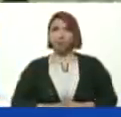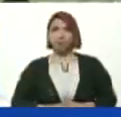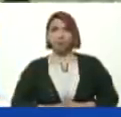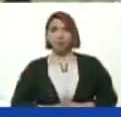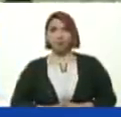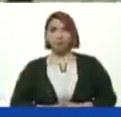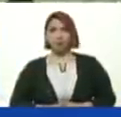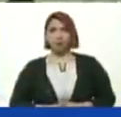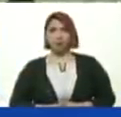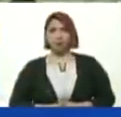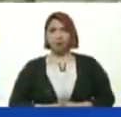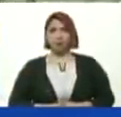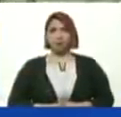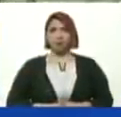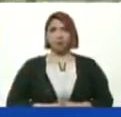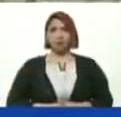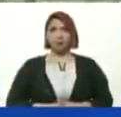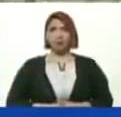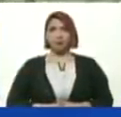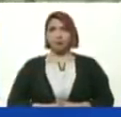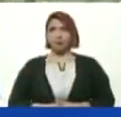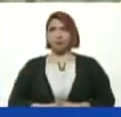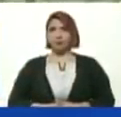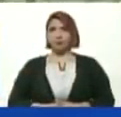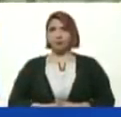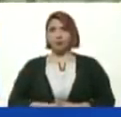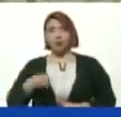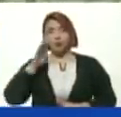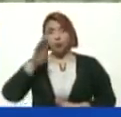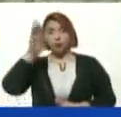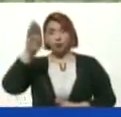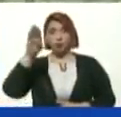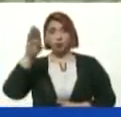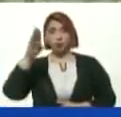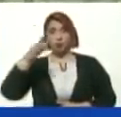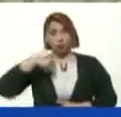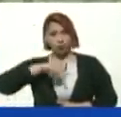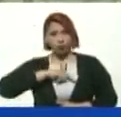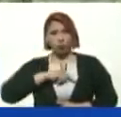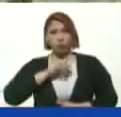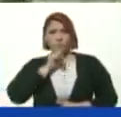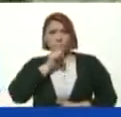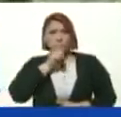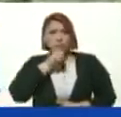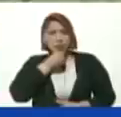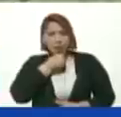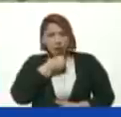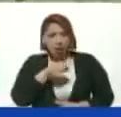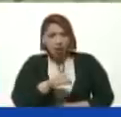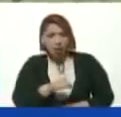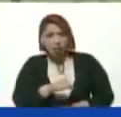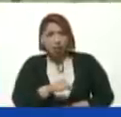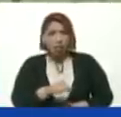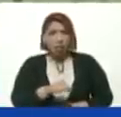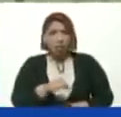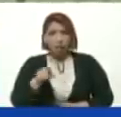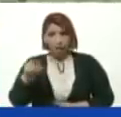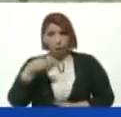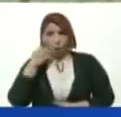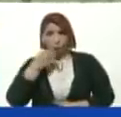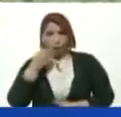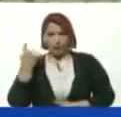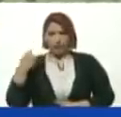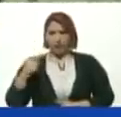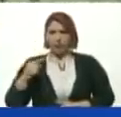Los que En el futuro Cuando nosotros Estemos viejitos Van a tener Las riendas De la